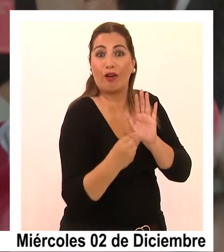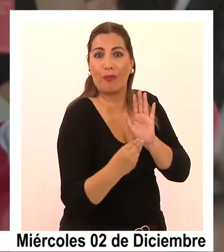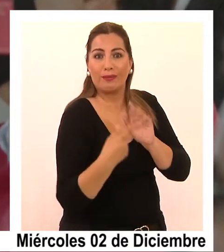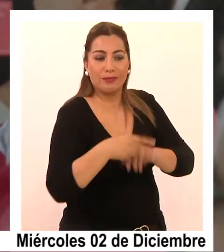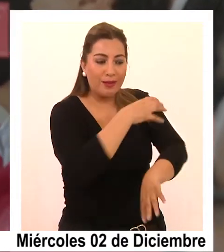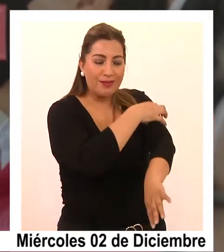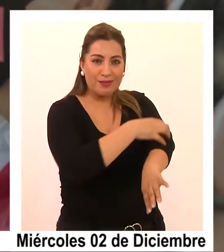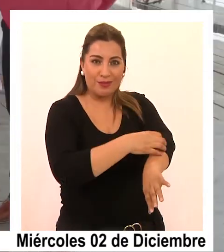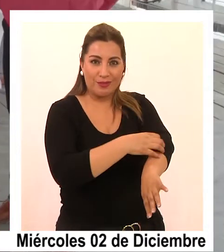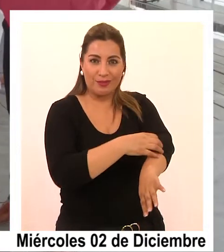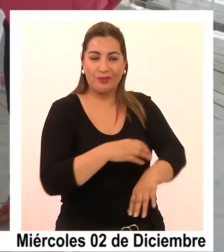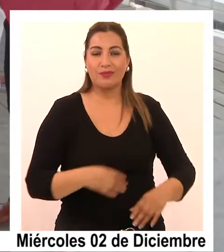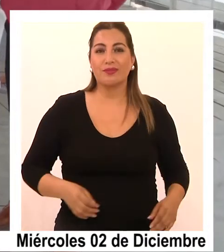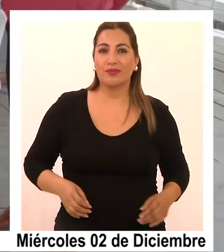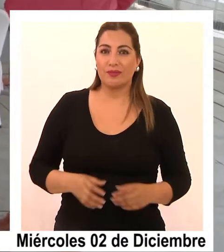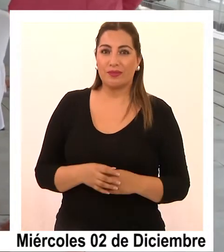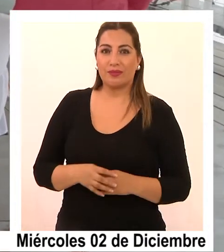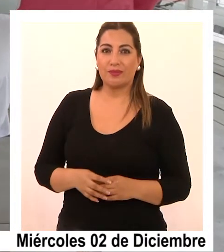del país.